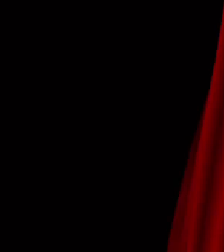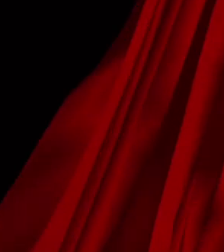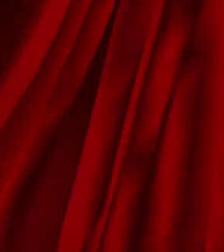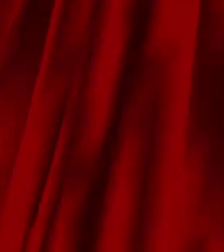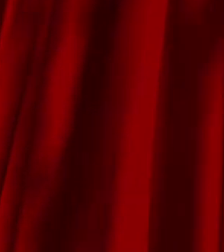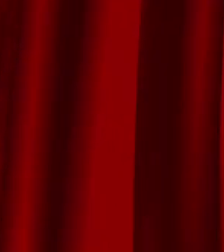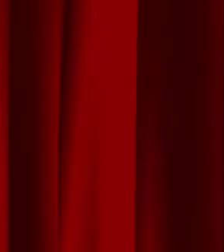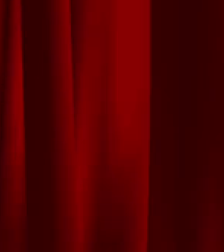pescuezo. ¿Cómo lograr